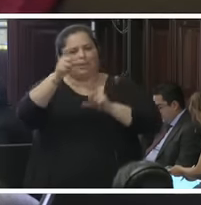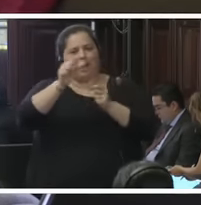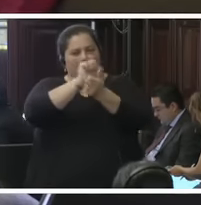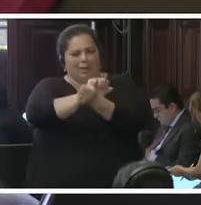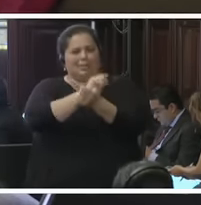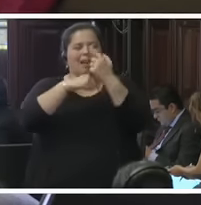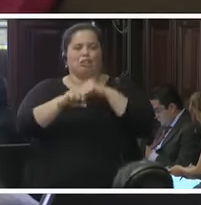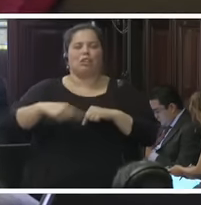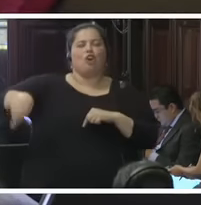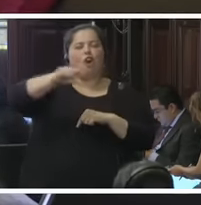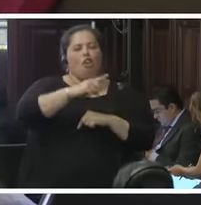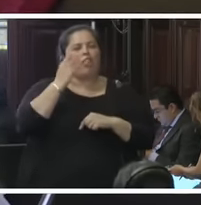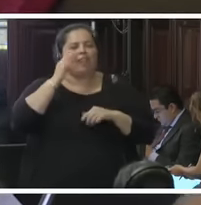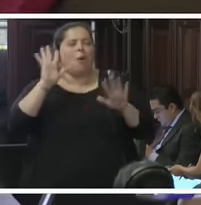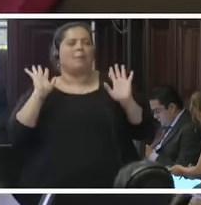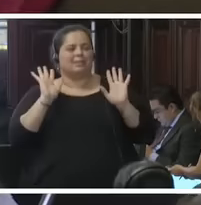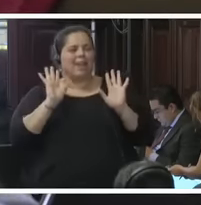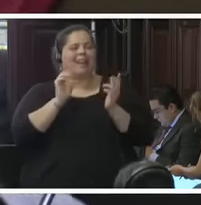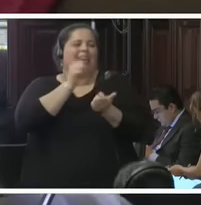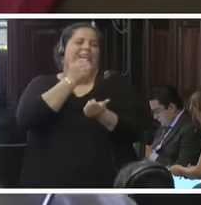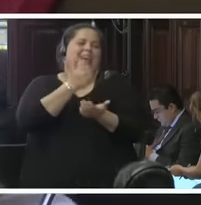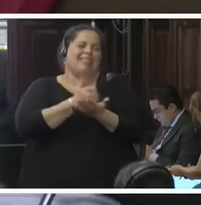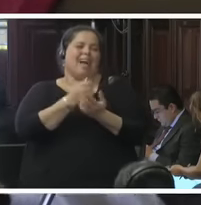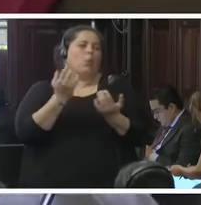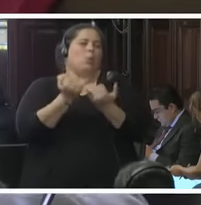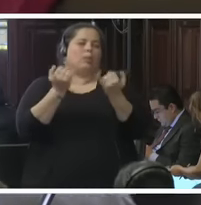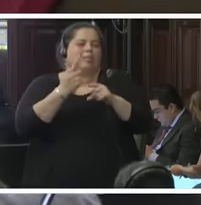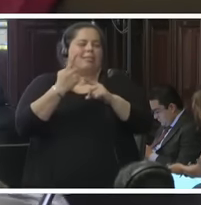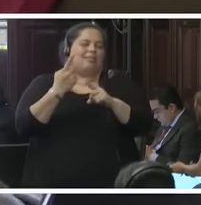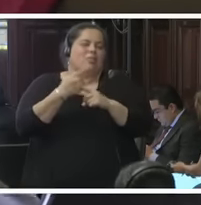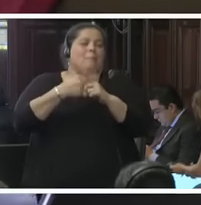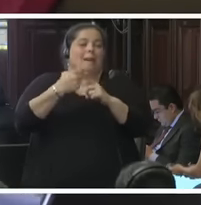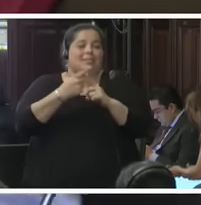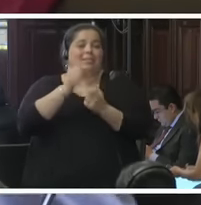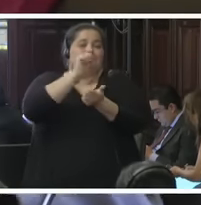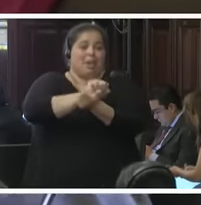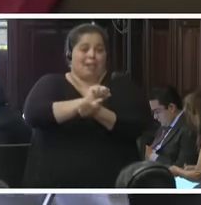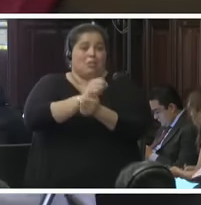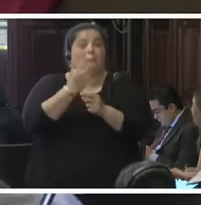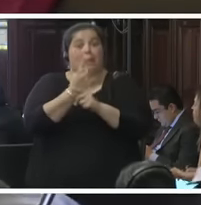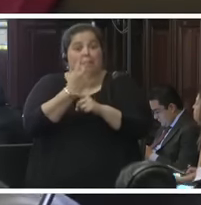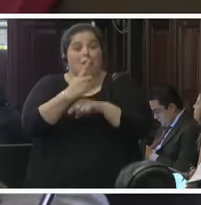una temporadita en la cárcel si uno quiere enviar a alguien en detención preventiva.